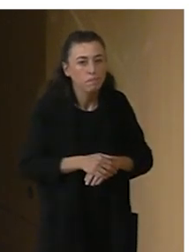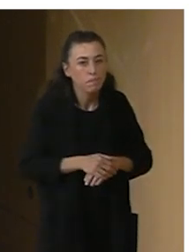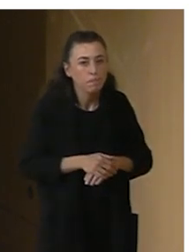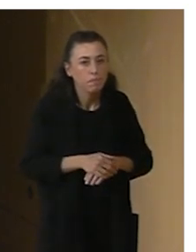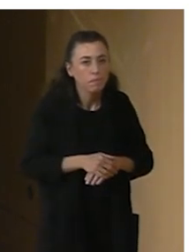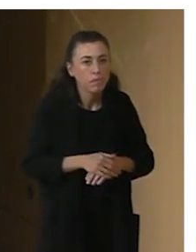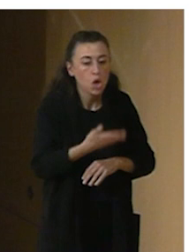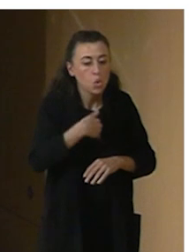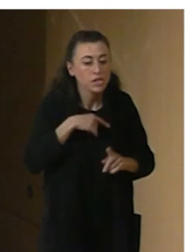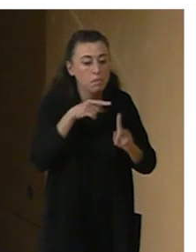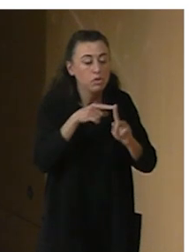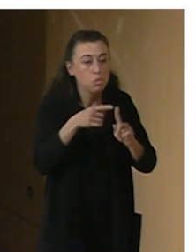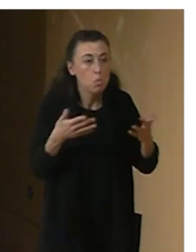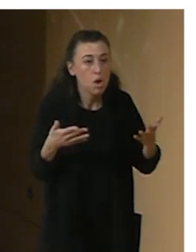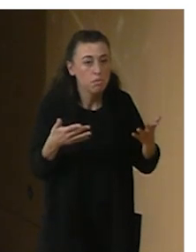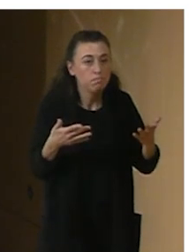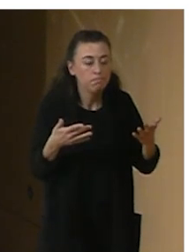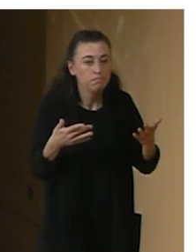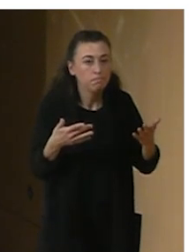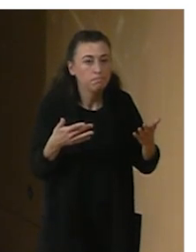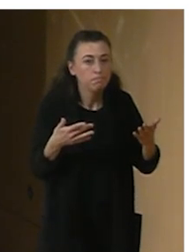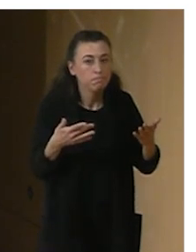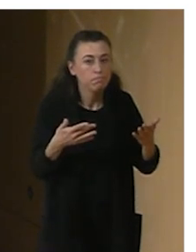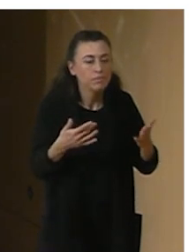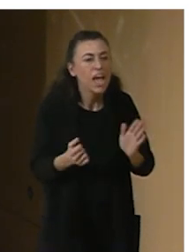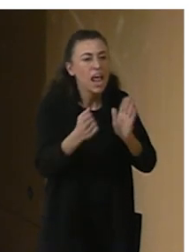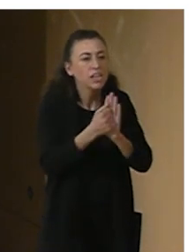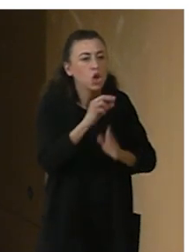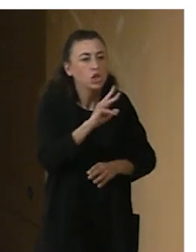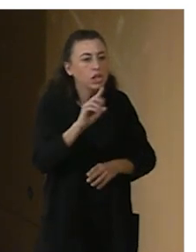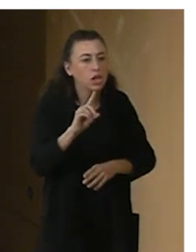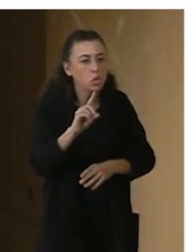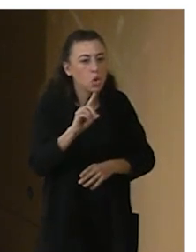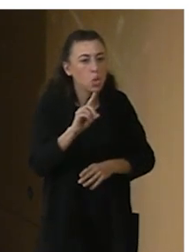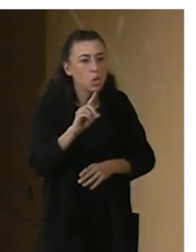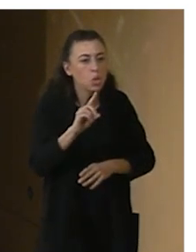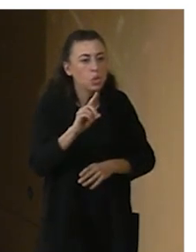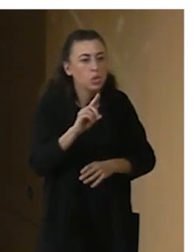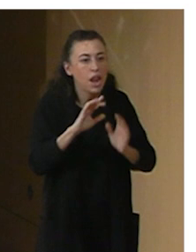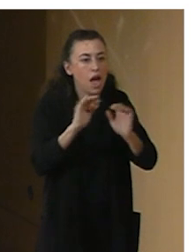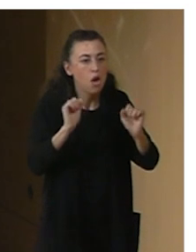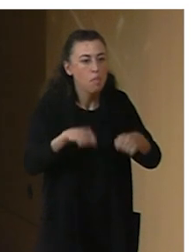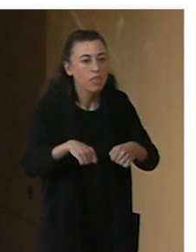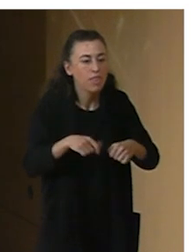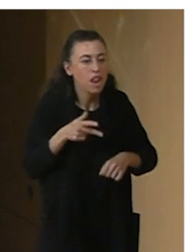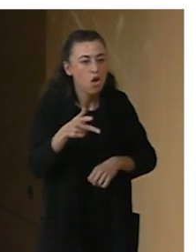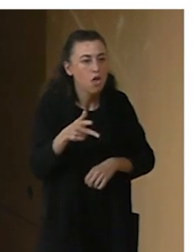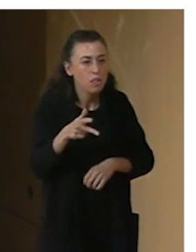Nuestra misión se fundamenta en el artículo 31 de la Declaración de la Convención de los Derechos